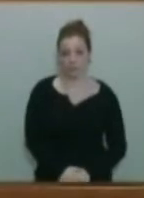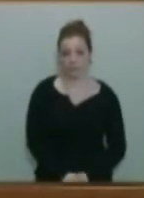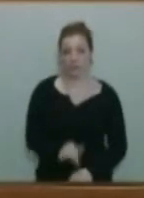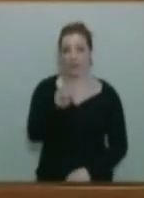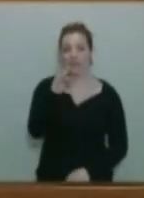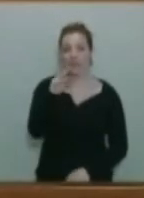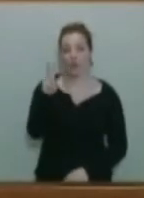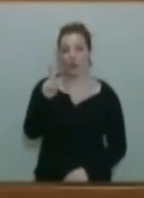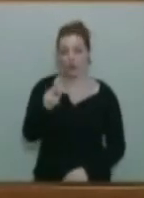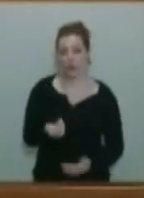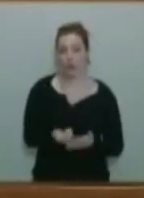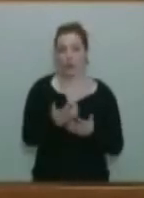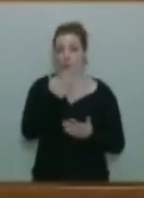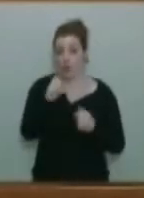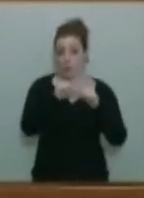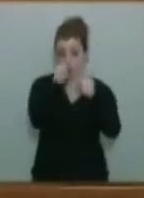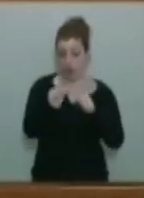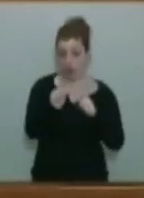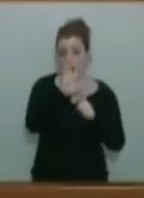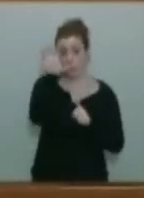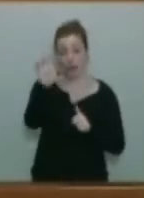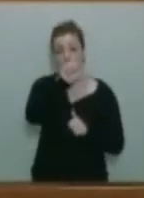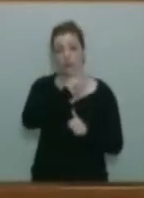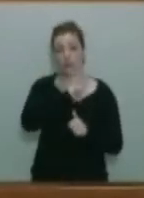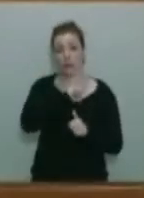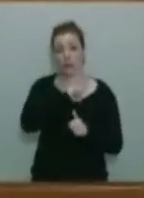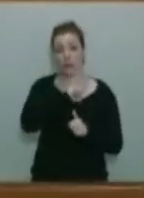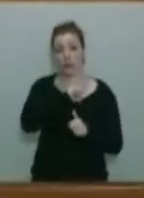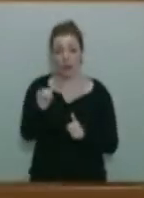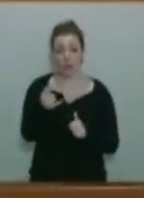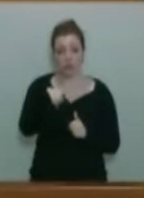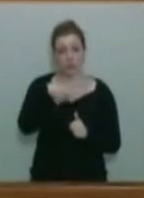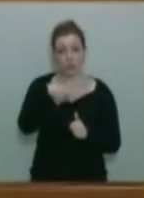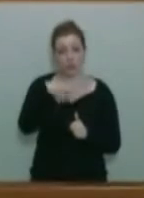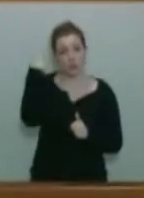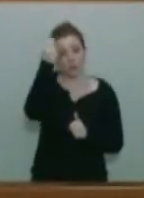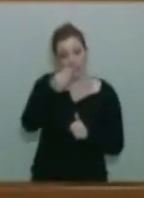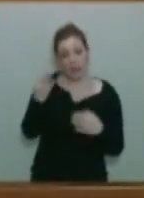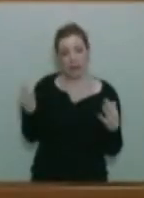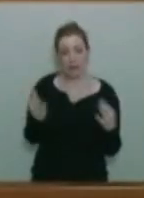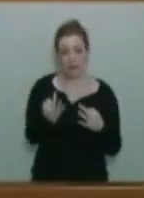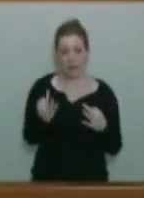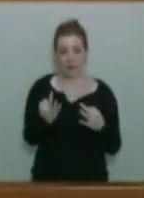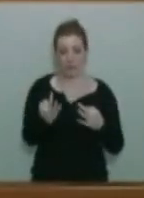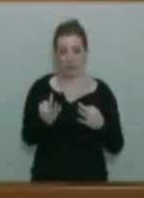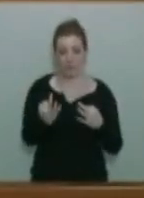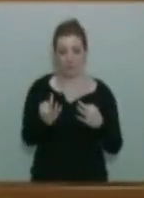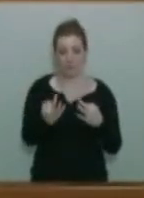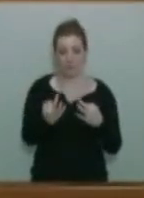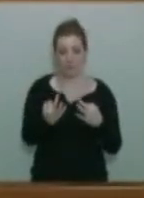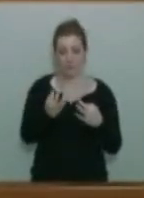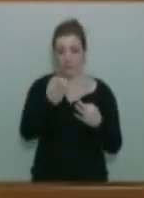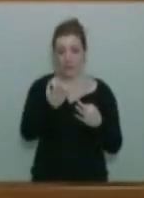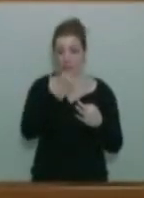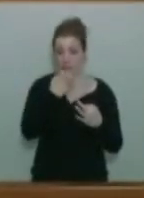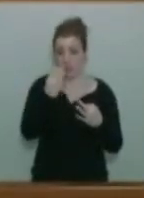reguloso de cuáles son los modelos que hay en otras comunidades. Y en este caso, lo fundamental, lo que deberíamos de pensar es si esa certificación técnica